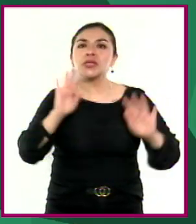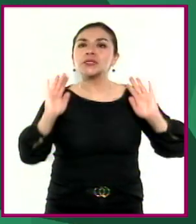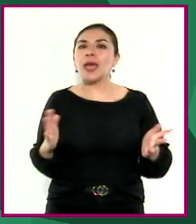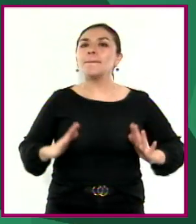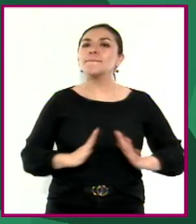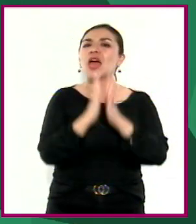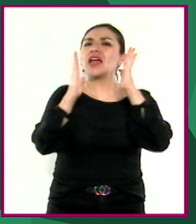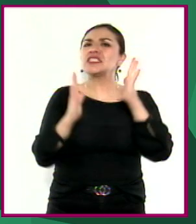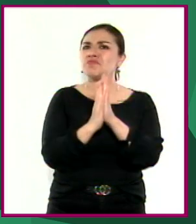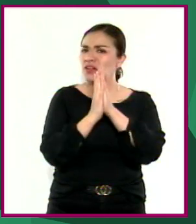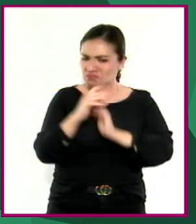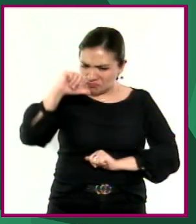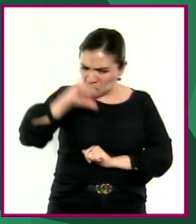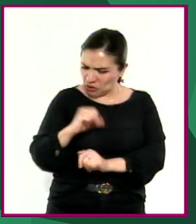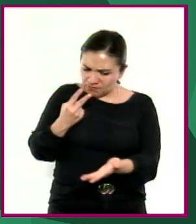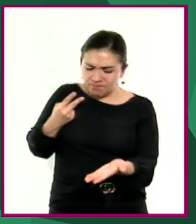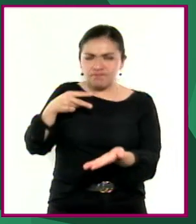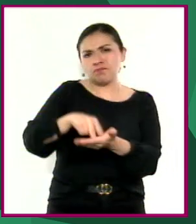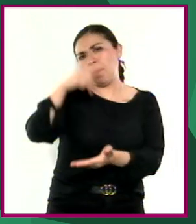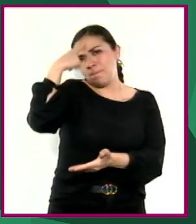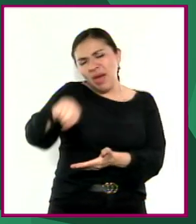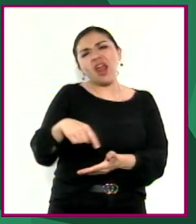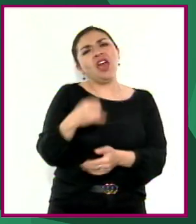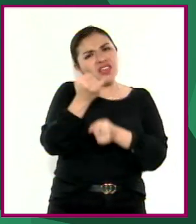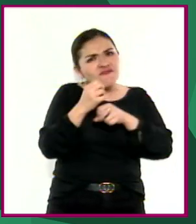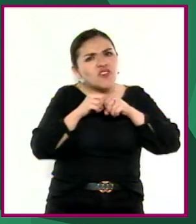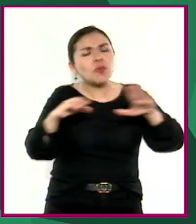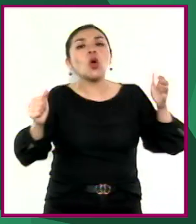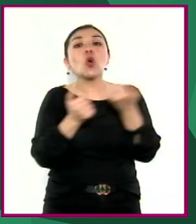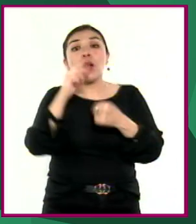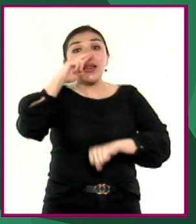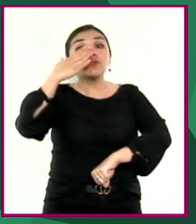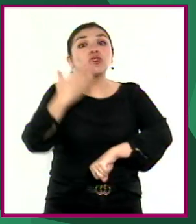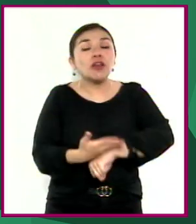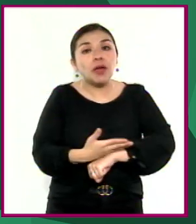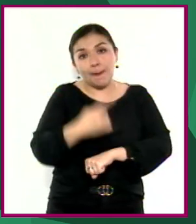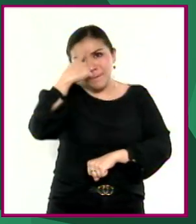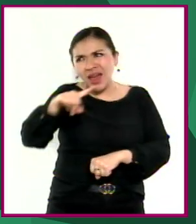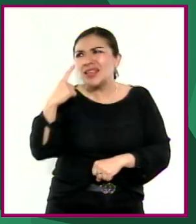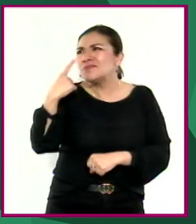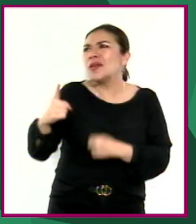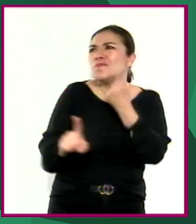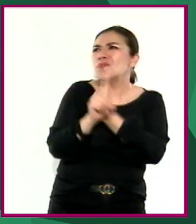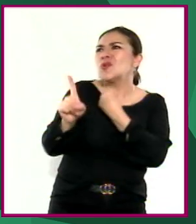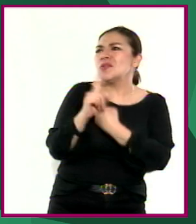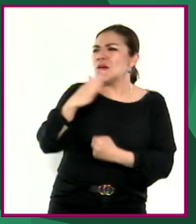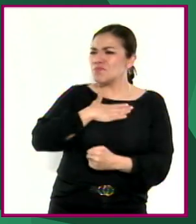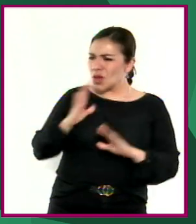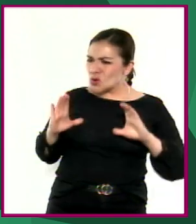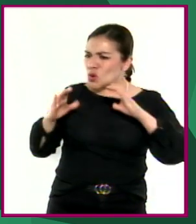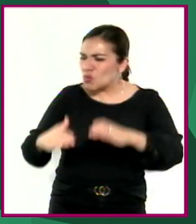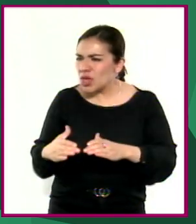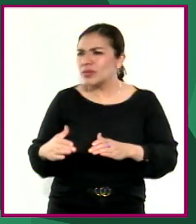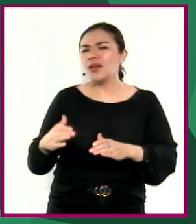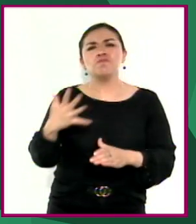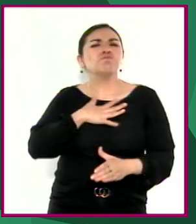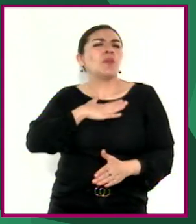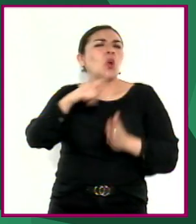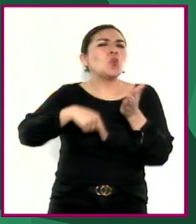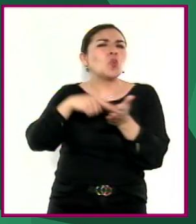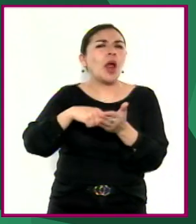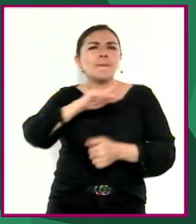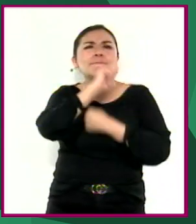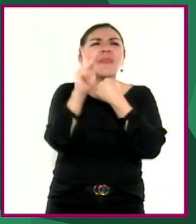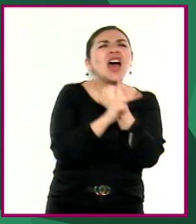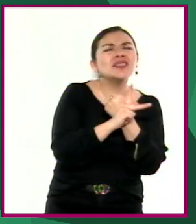condiciones de participar activa, informada y responsablemente en los asuntos y problemáticas de su comunidad, de su